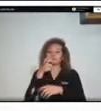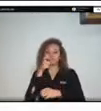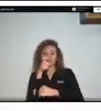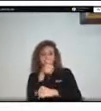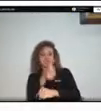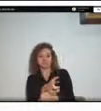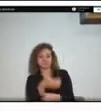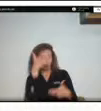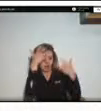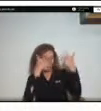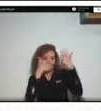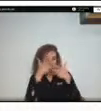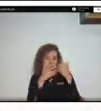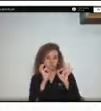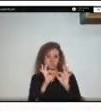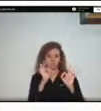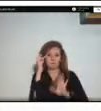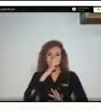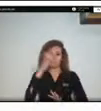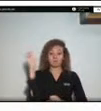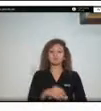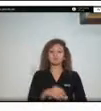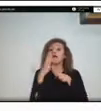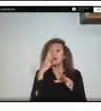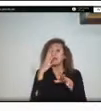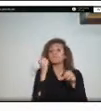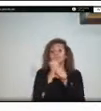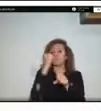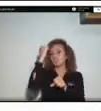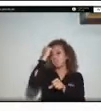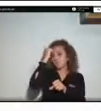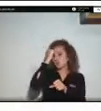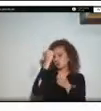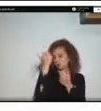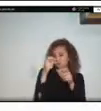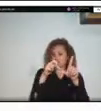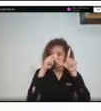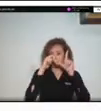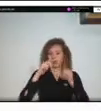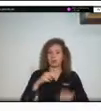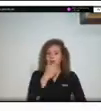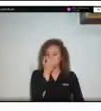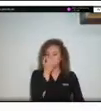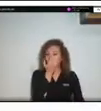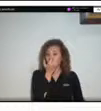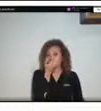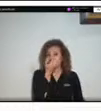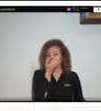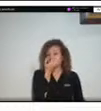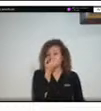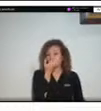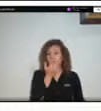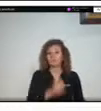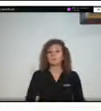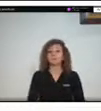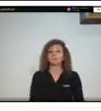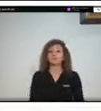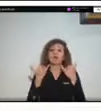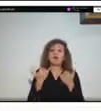y se ha desempeñado como docente universitario en programas de pregrado actualmente el ingeniero pérez